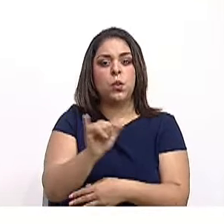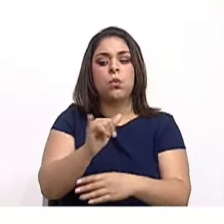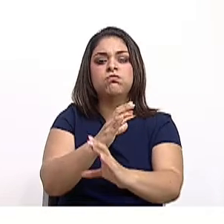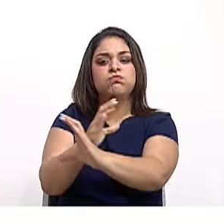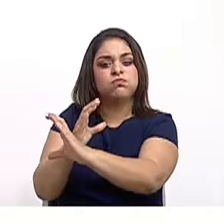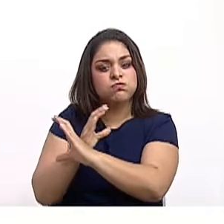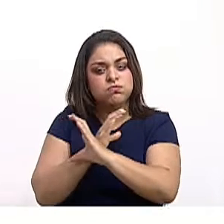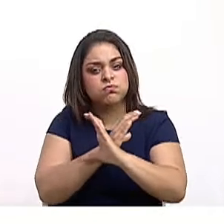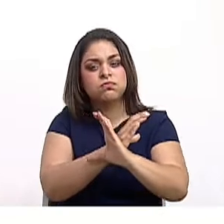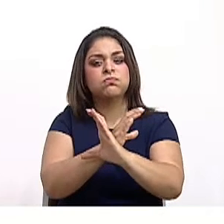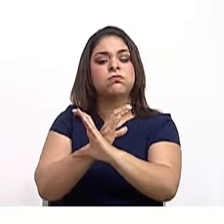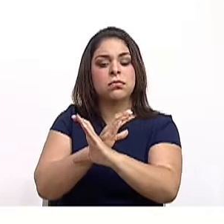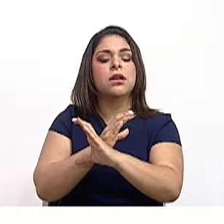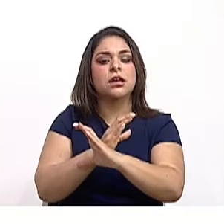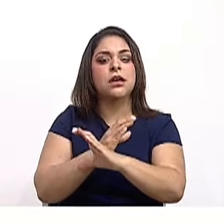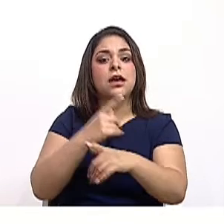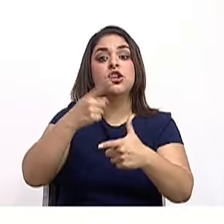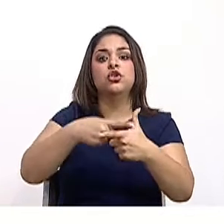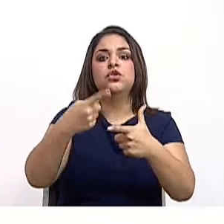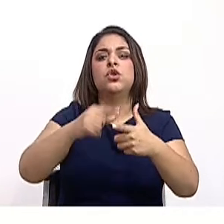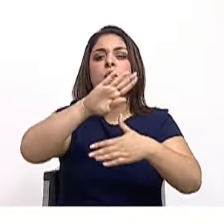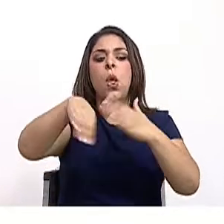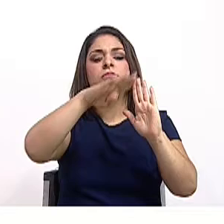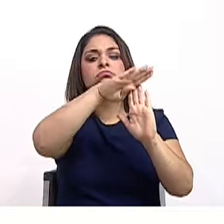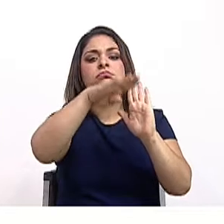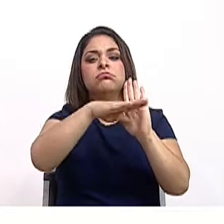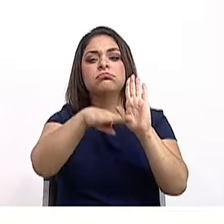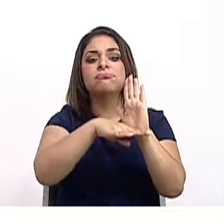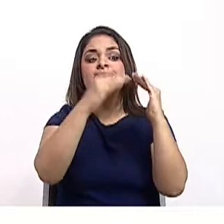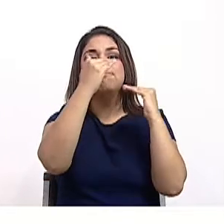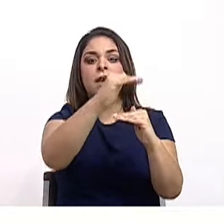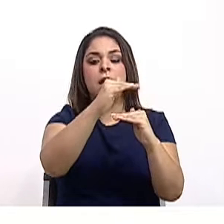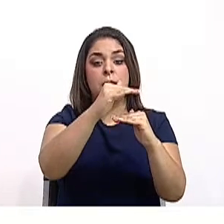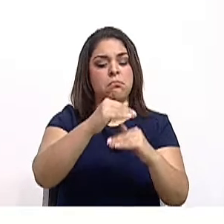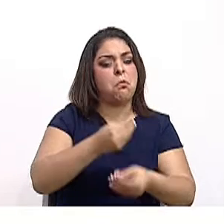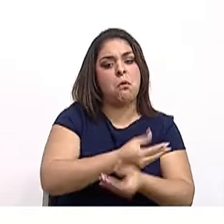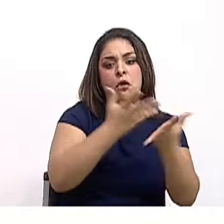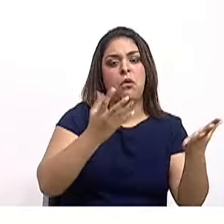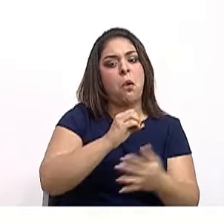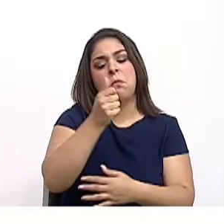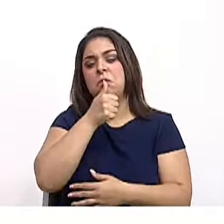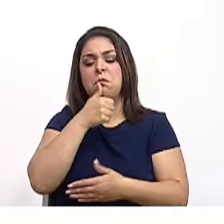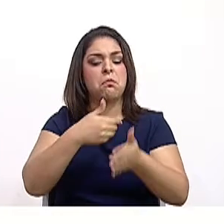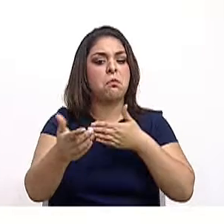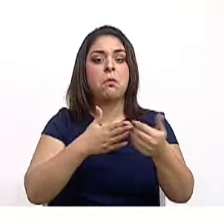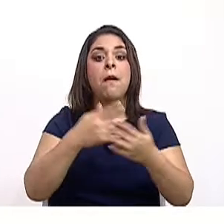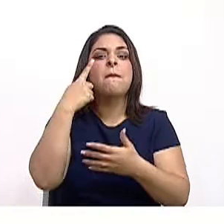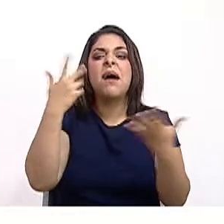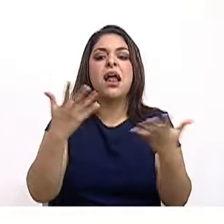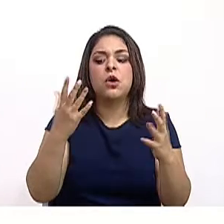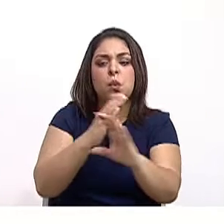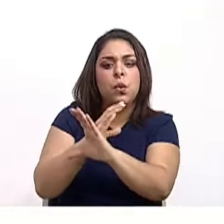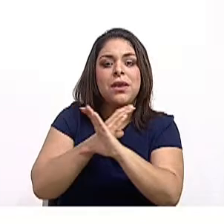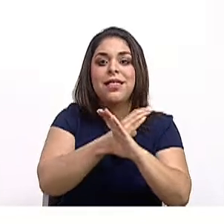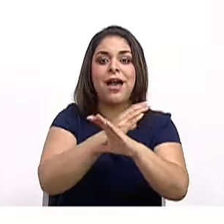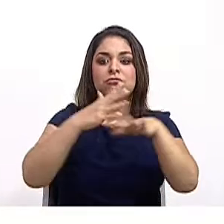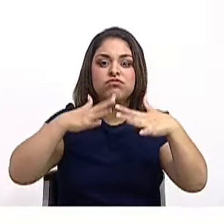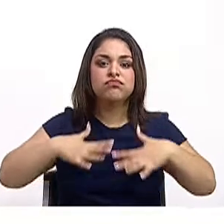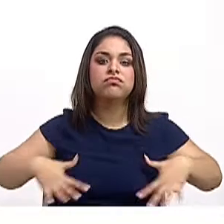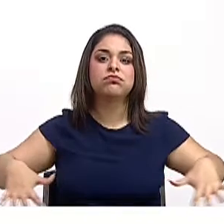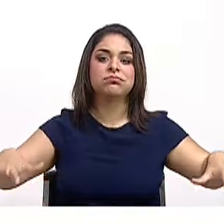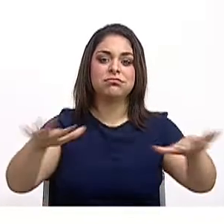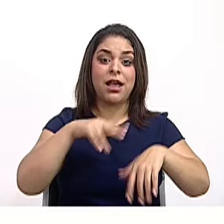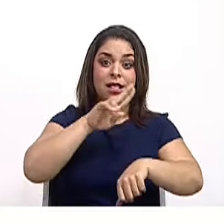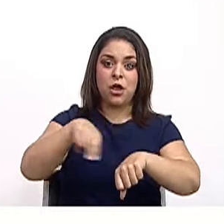todas aquellas medidas que vamos a tomar, tanto a nivel público y privado, para cuidar nuestro hábitat natural. ¿Con qué